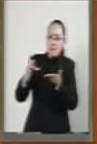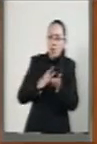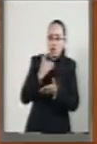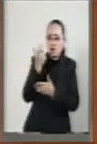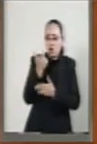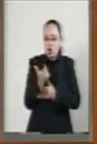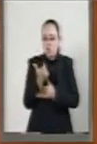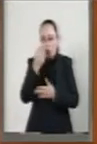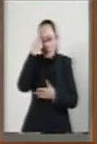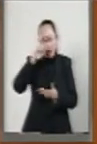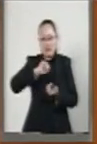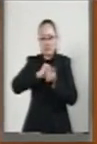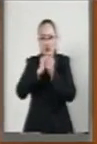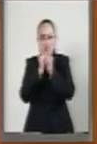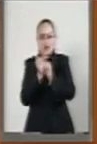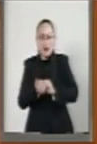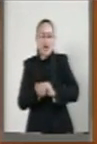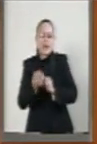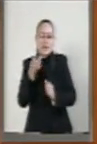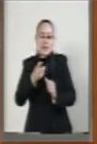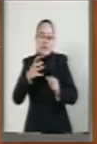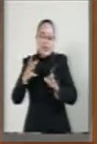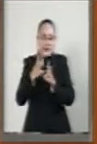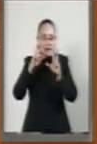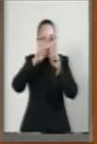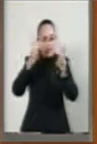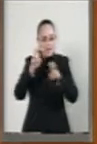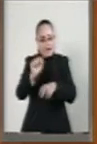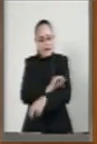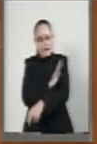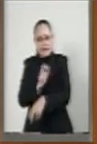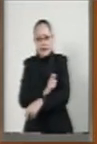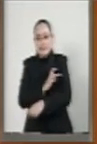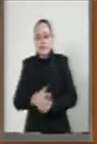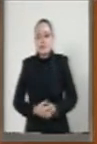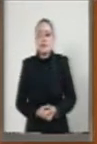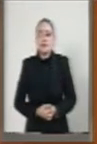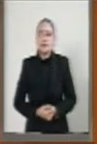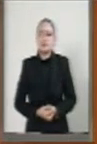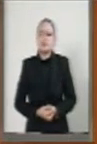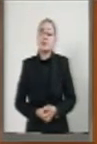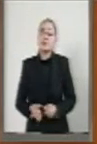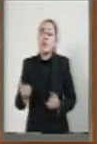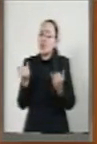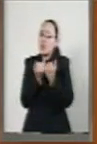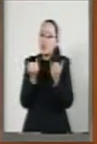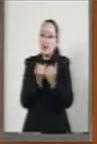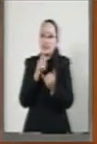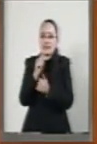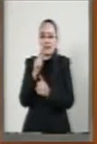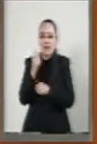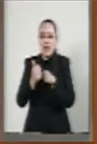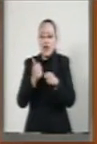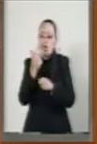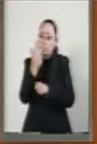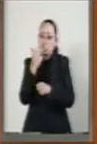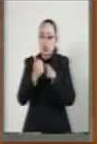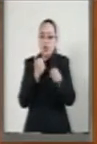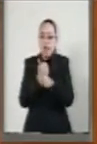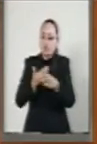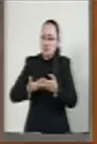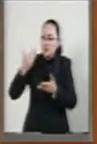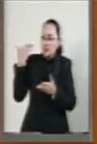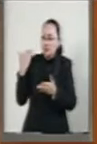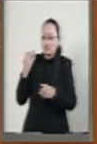transformación de su sector energético. Hoy, al igual que hace 78 años, nos encontramos